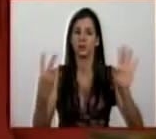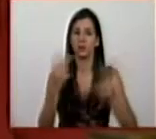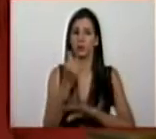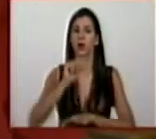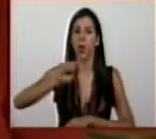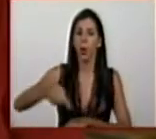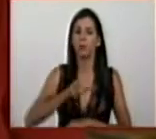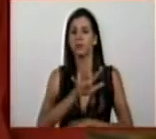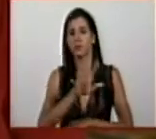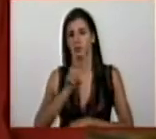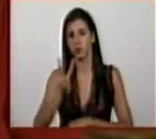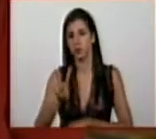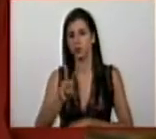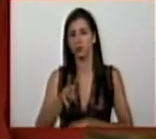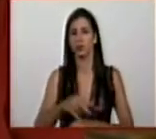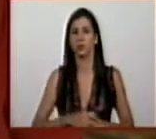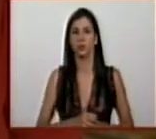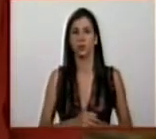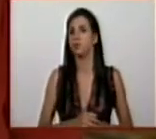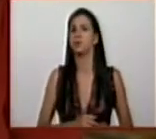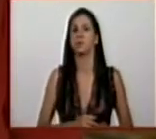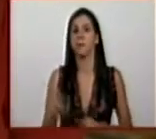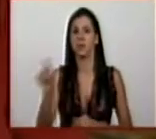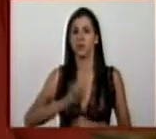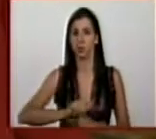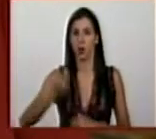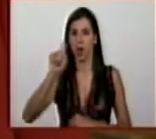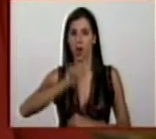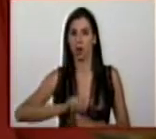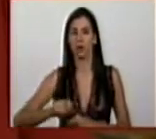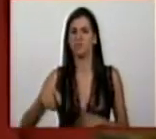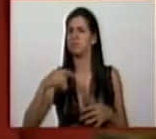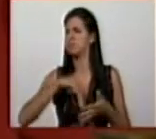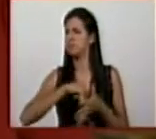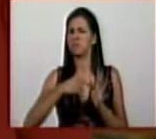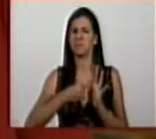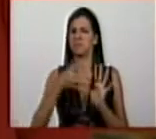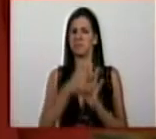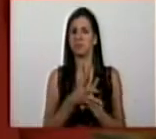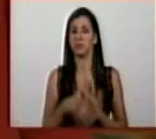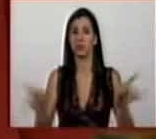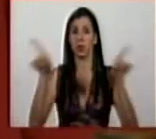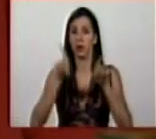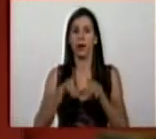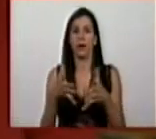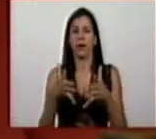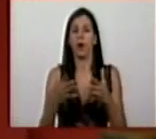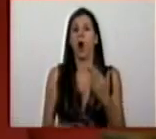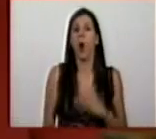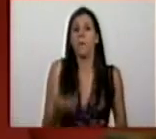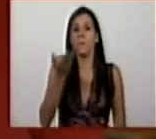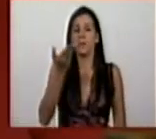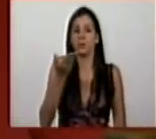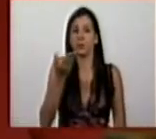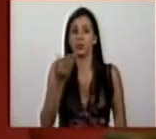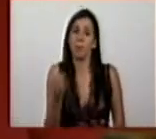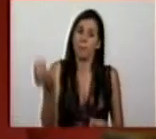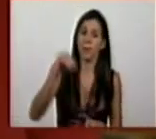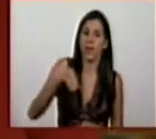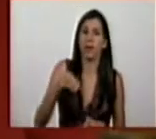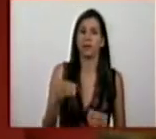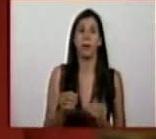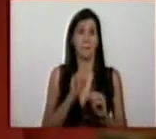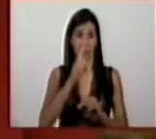52 céntimos mensuales. Quiere decir que como se trata de un incremento sobre otro,